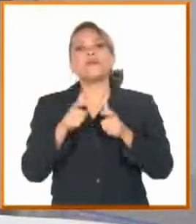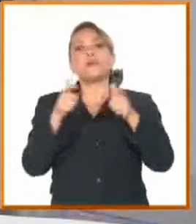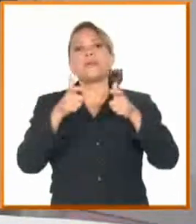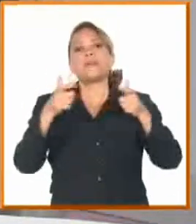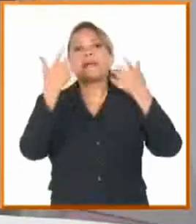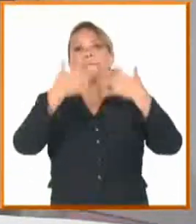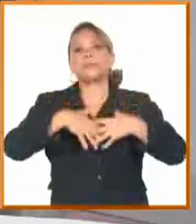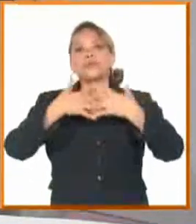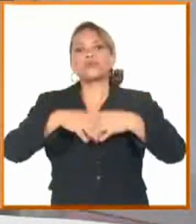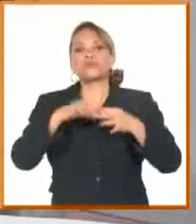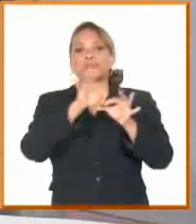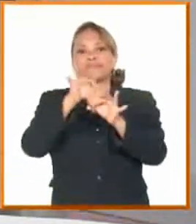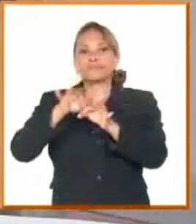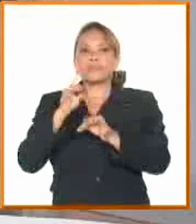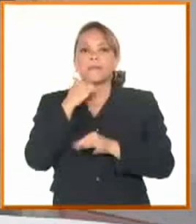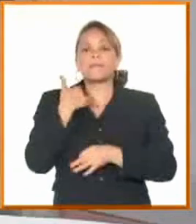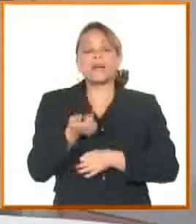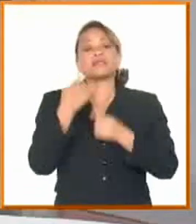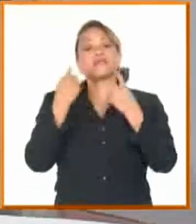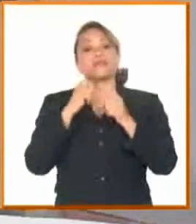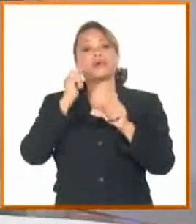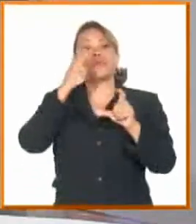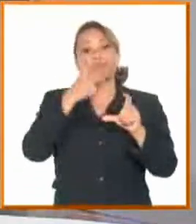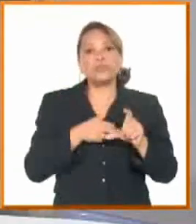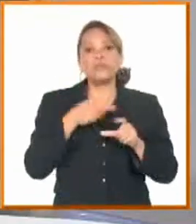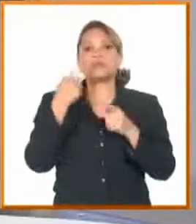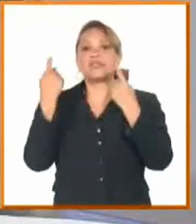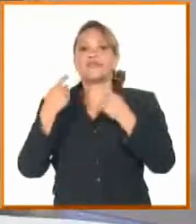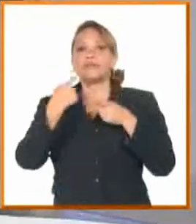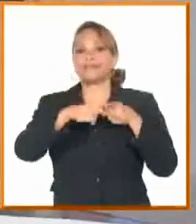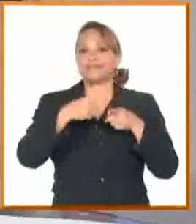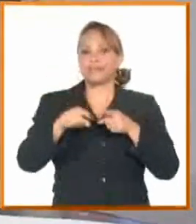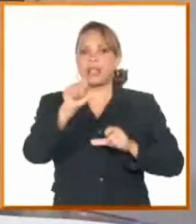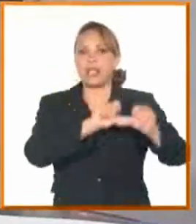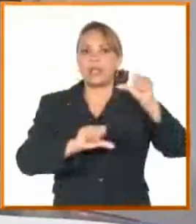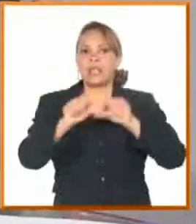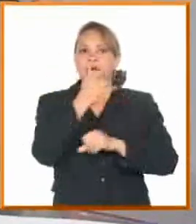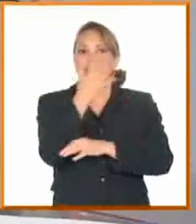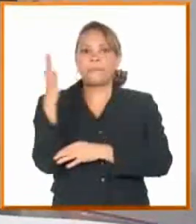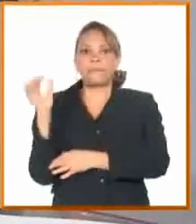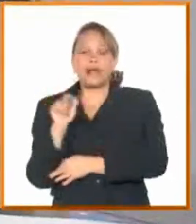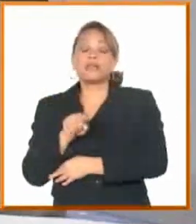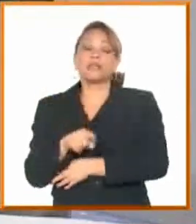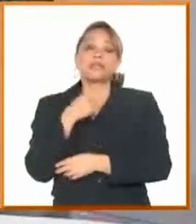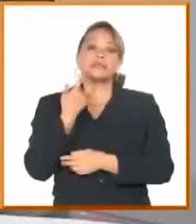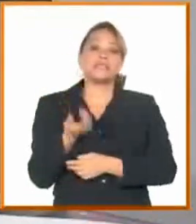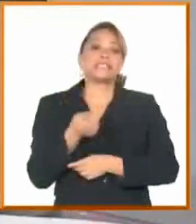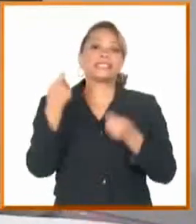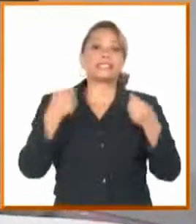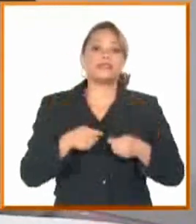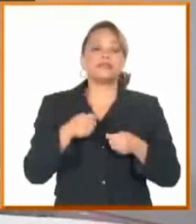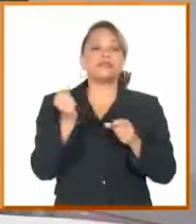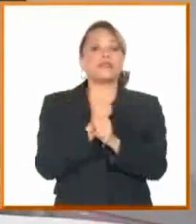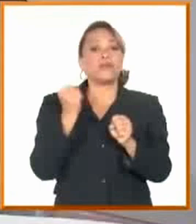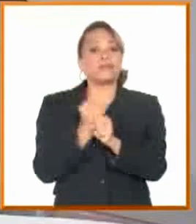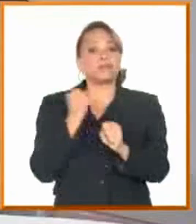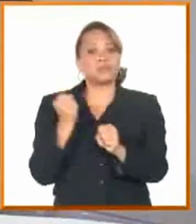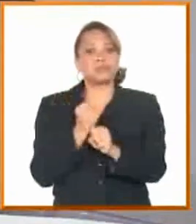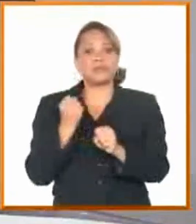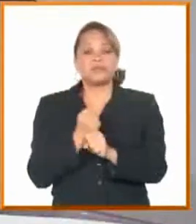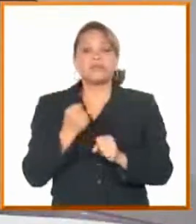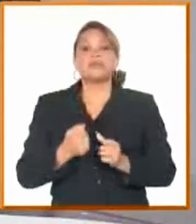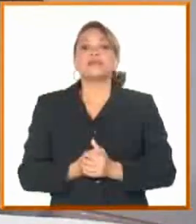producciones nacionales. Para eso hace falta combustible, hace falta insumo. Hay que redirigir algunos financiamientos a la producción nacional. Y los